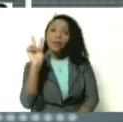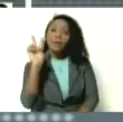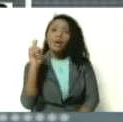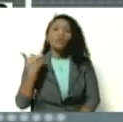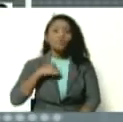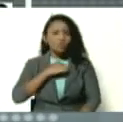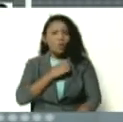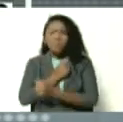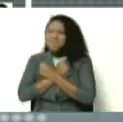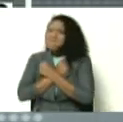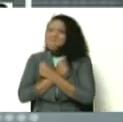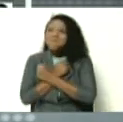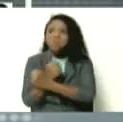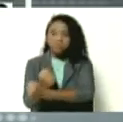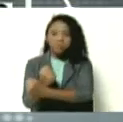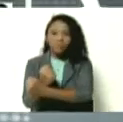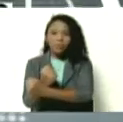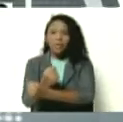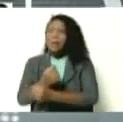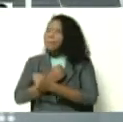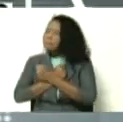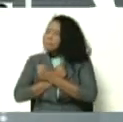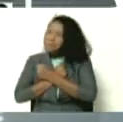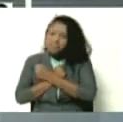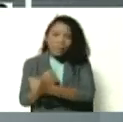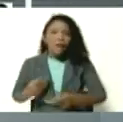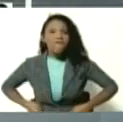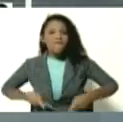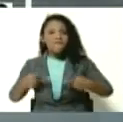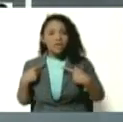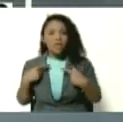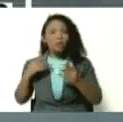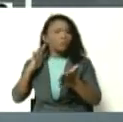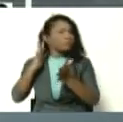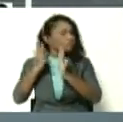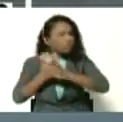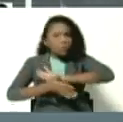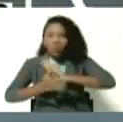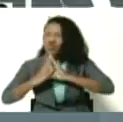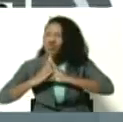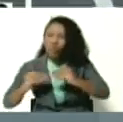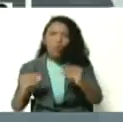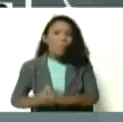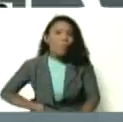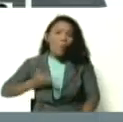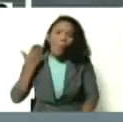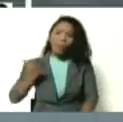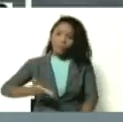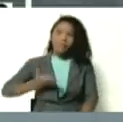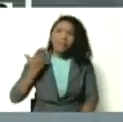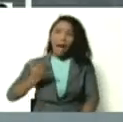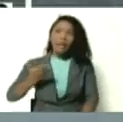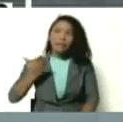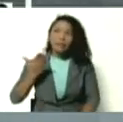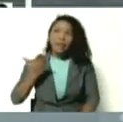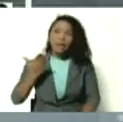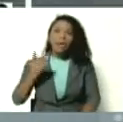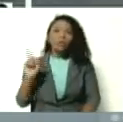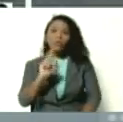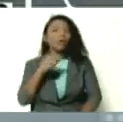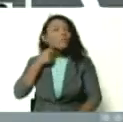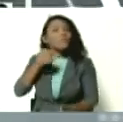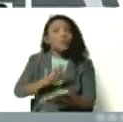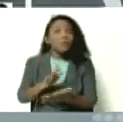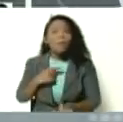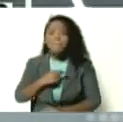amamos la solidaridad, que amamos la vida y que sobre todo las cosas, nosotros no mandamos muerte, sino